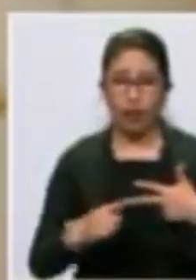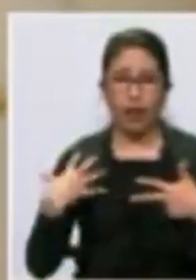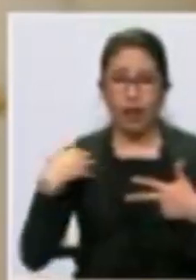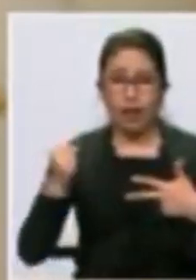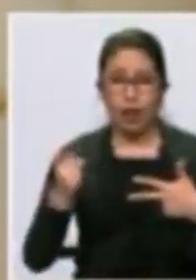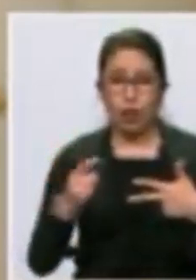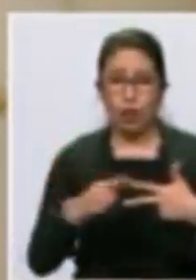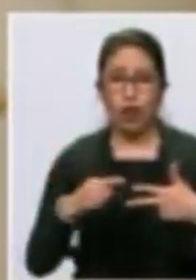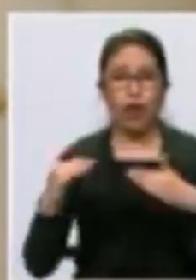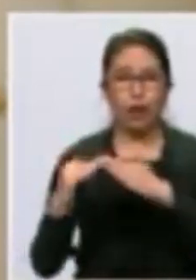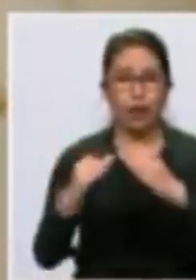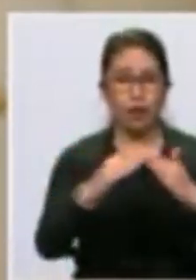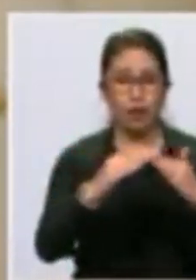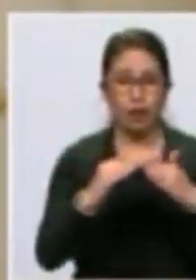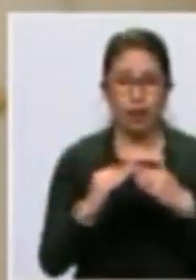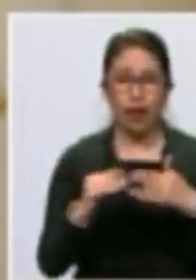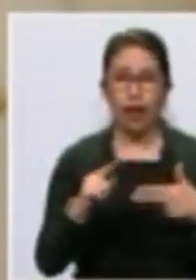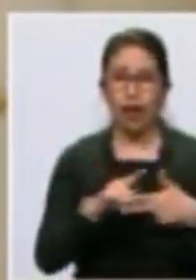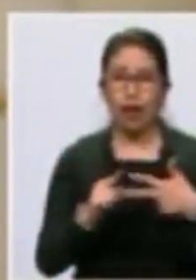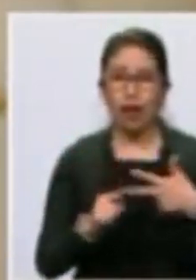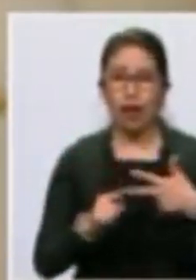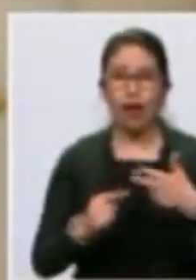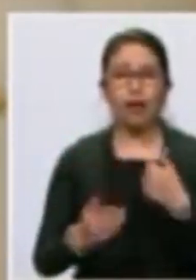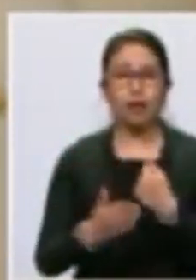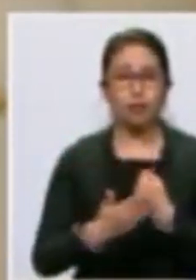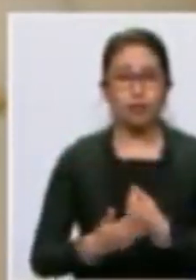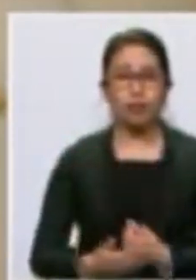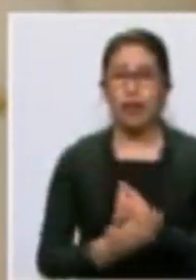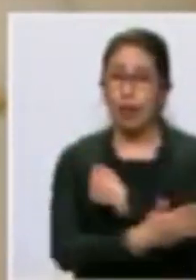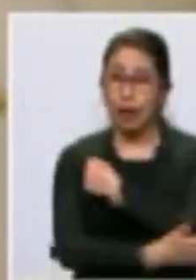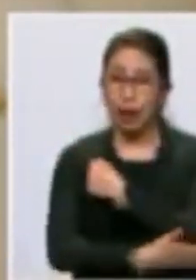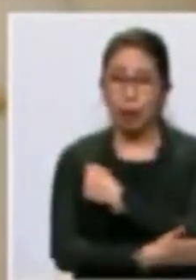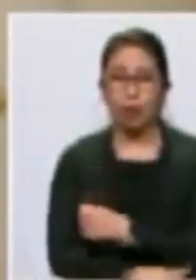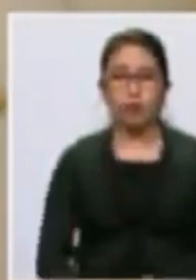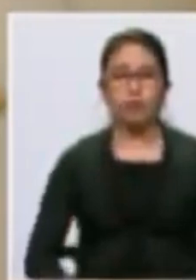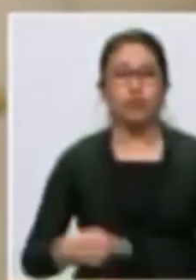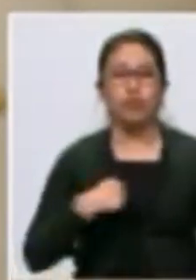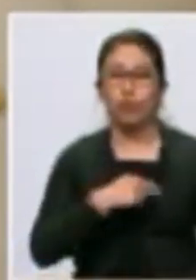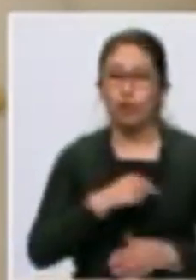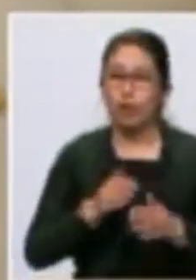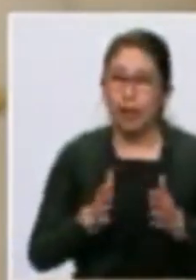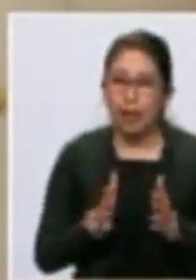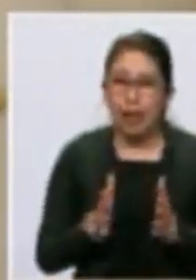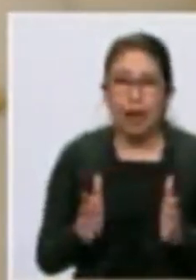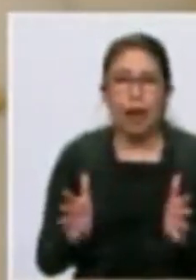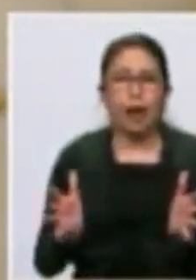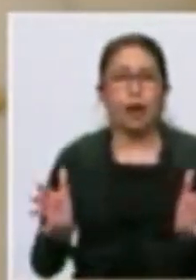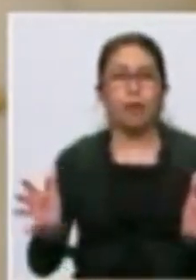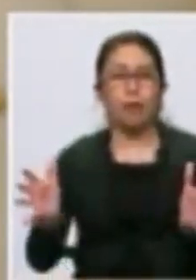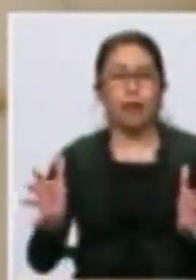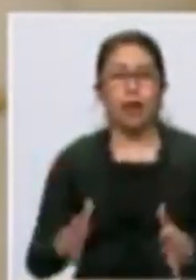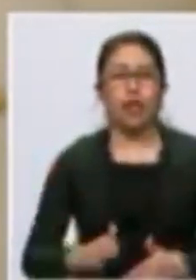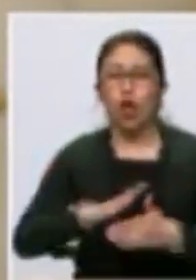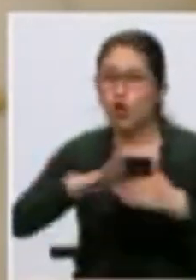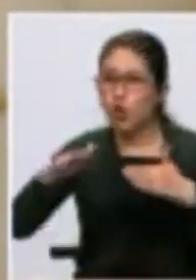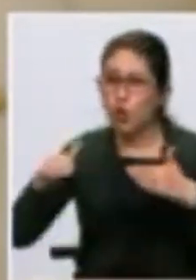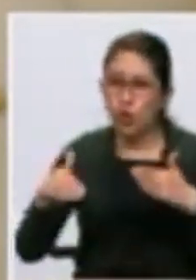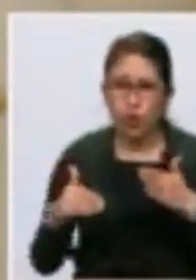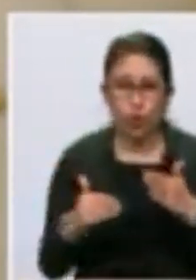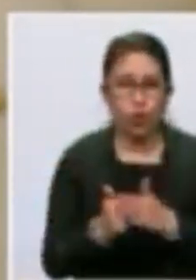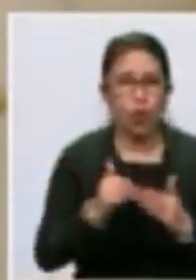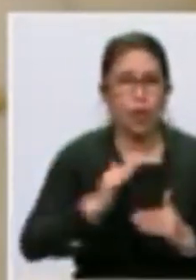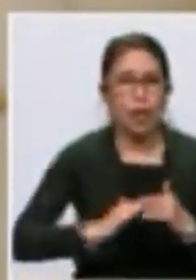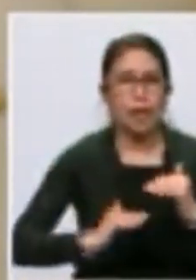en el campo. Me explico. Vamos a refaccionar, vamos a ampliar y vamos a habilitar toda la